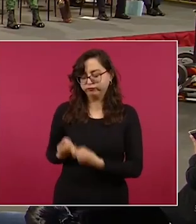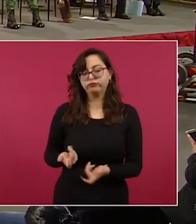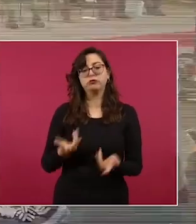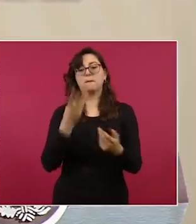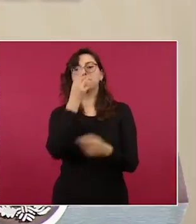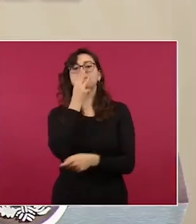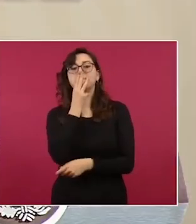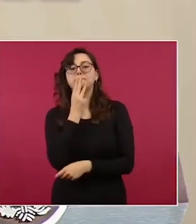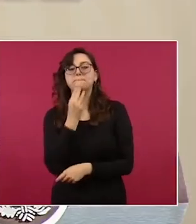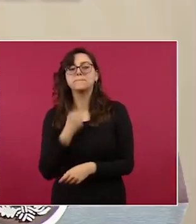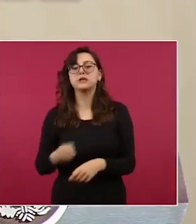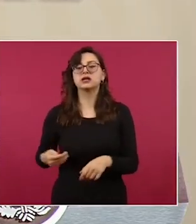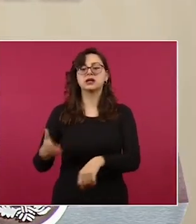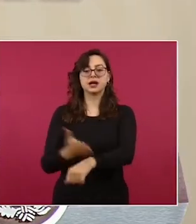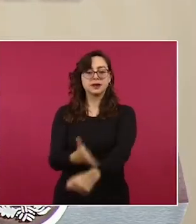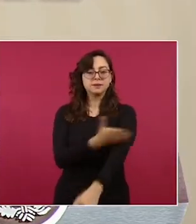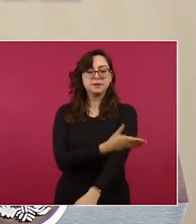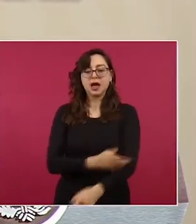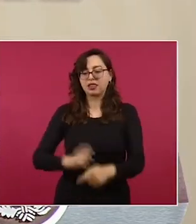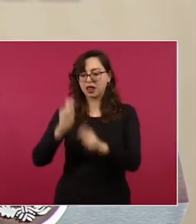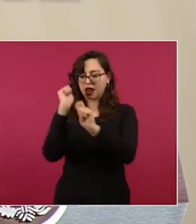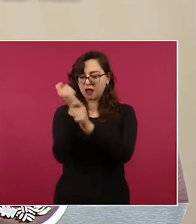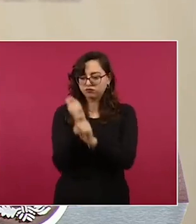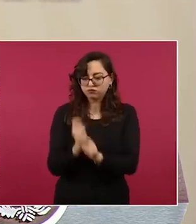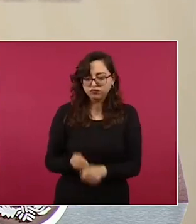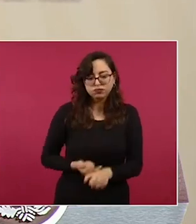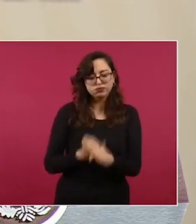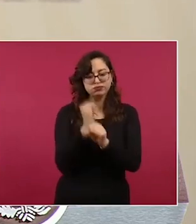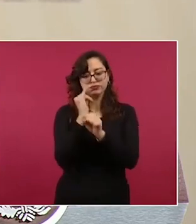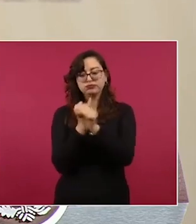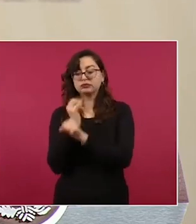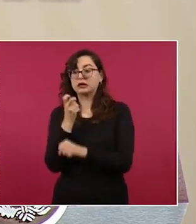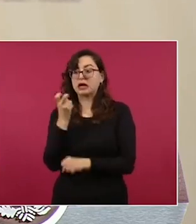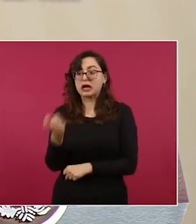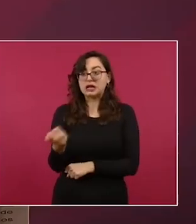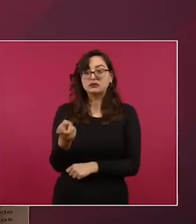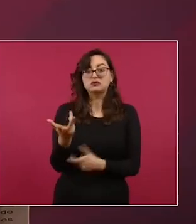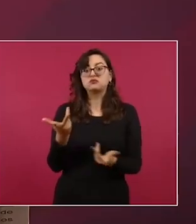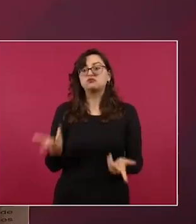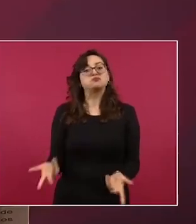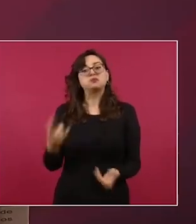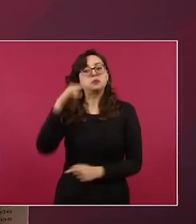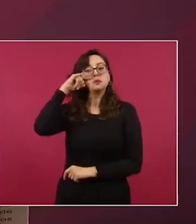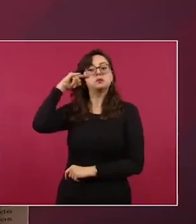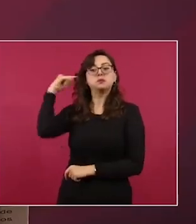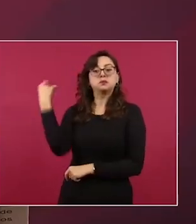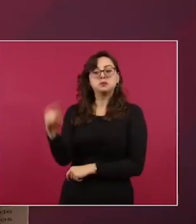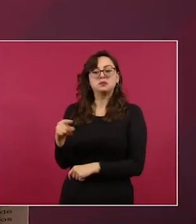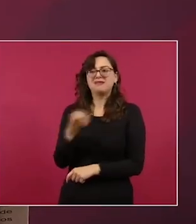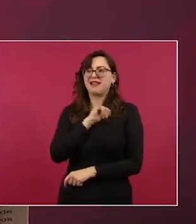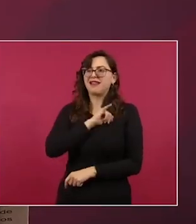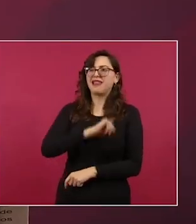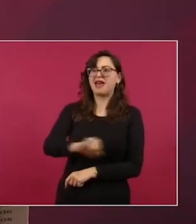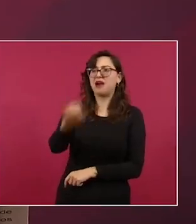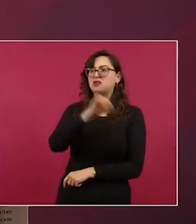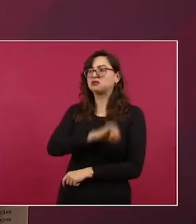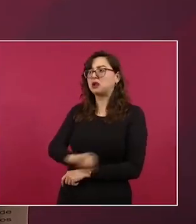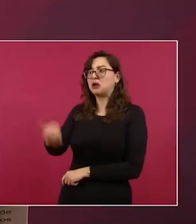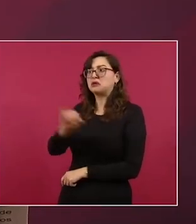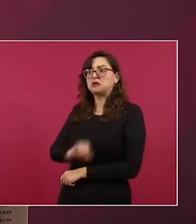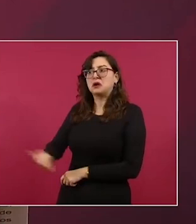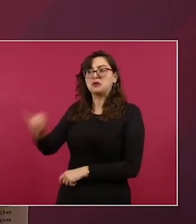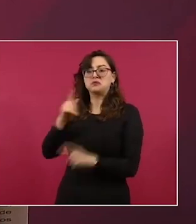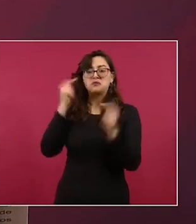El Tren Maya nos va a dar la oportunidad que el mundo conozca esas comunidades, que conozca lo que hacen nuestras y